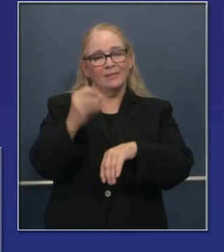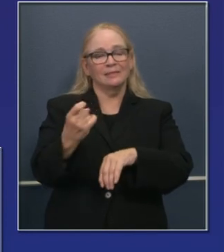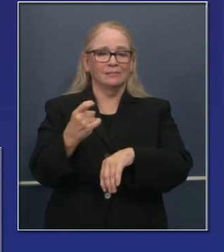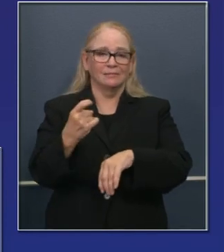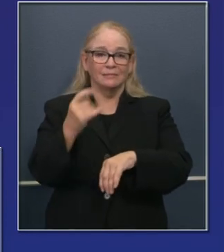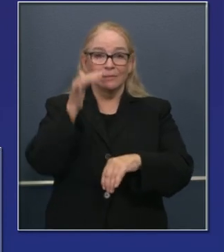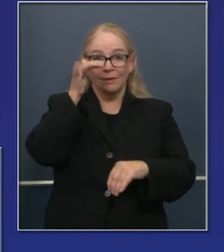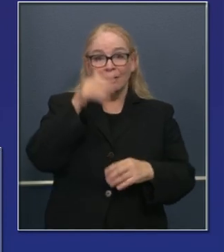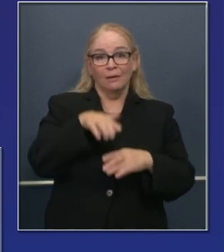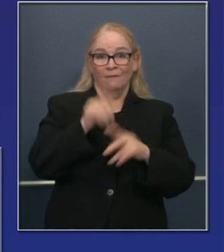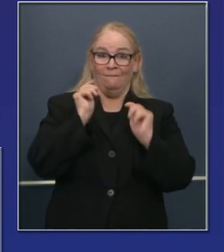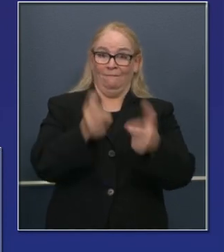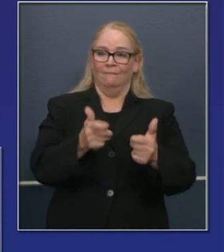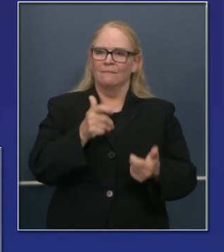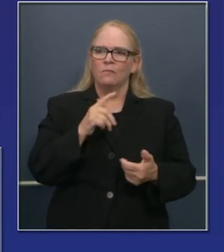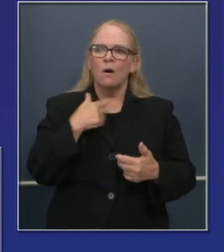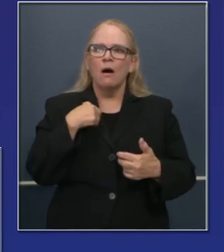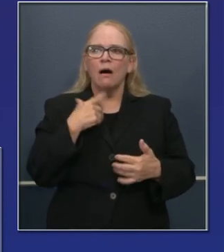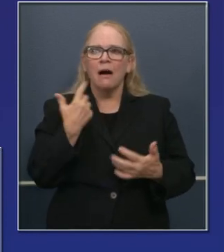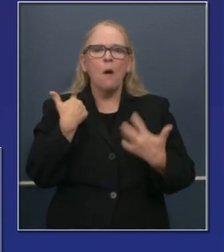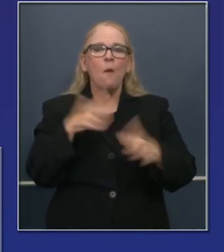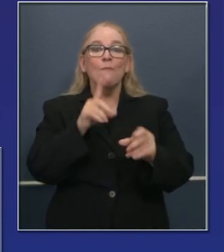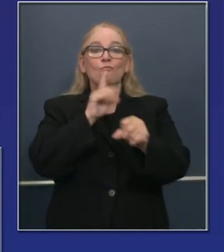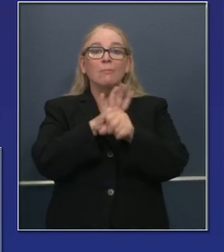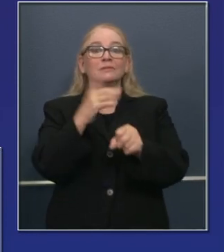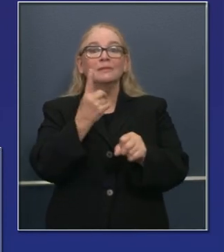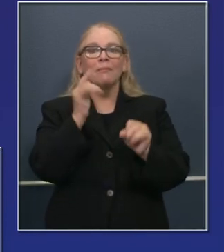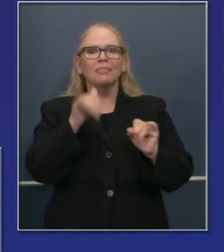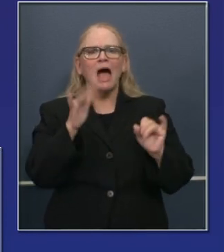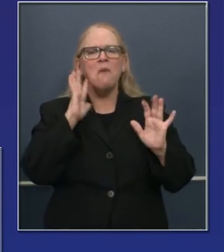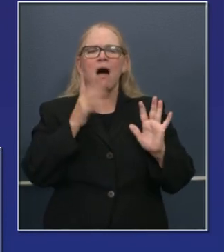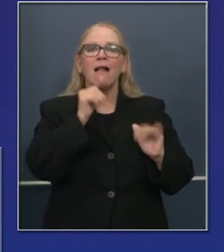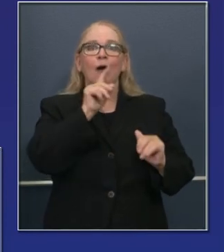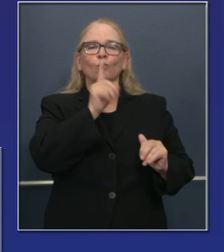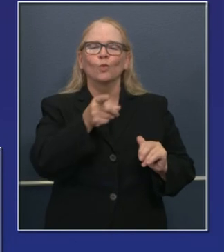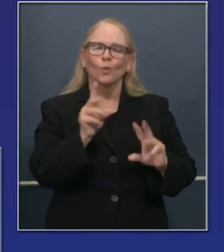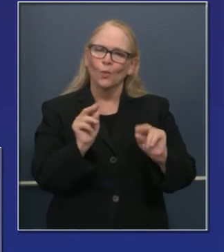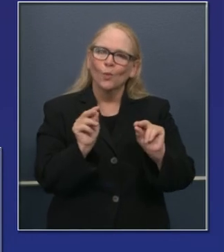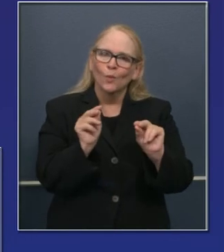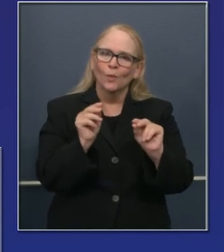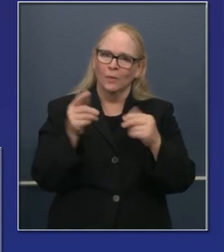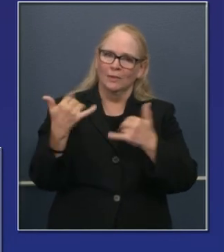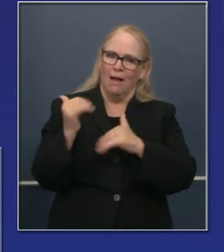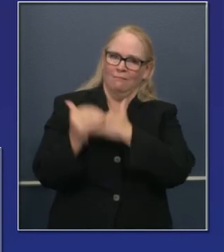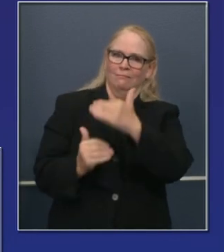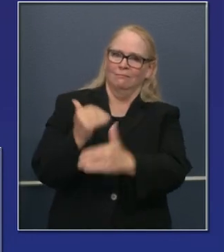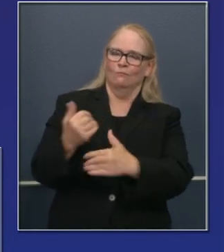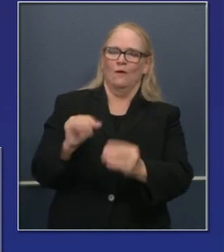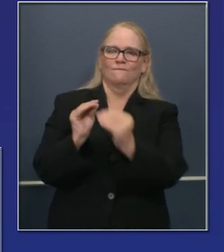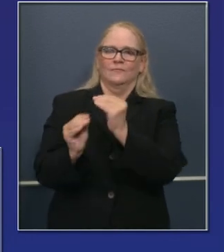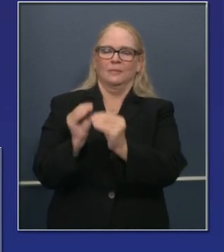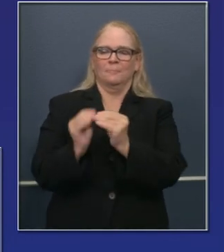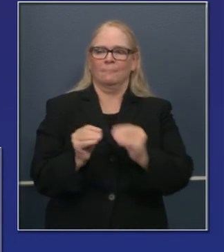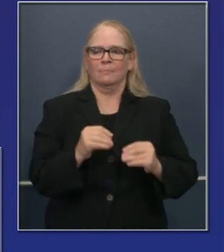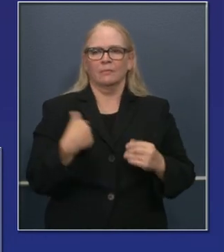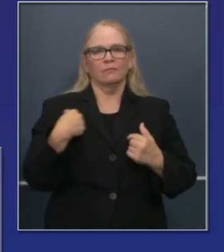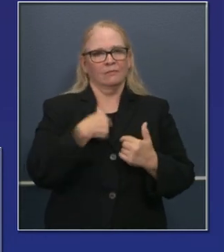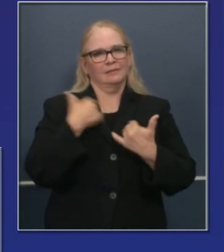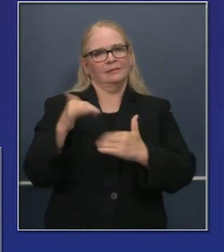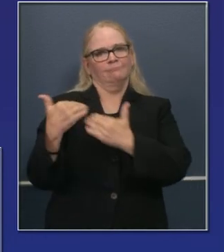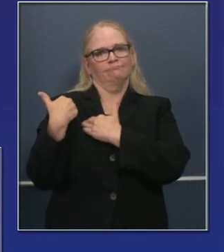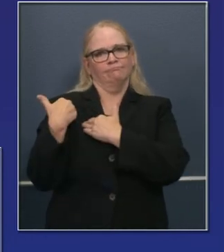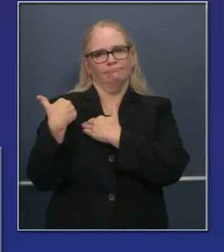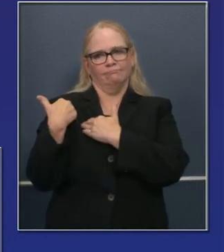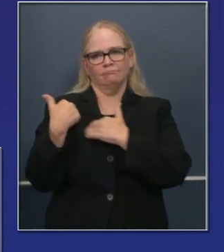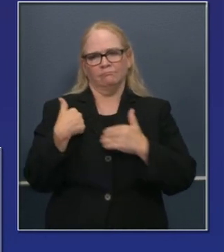difícil. Tardamos décadas, literalmente décadas, para llegar a donde estamos ahora, pero ahora somos responsables y como